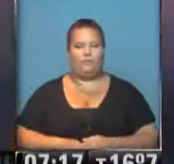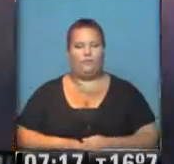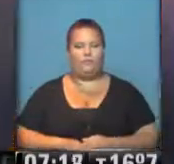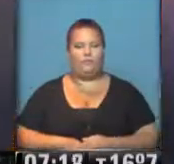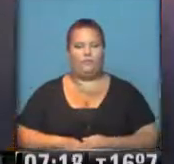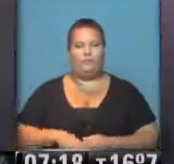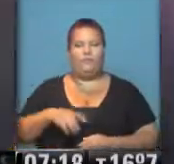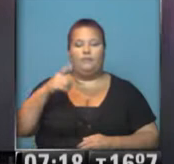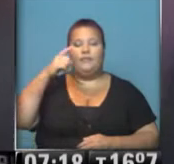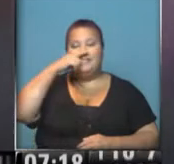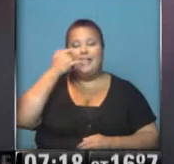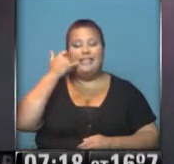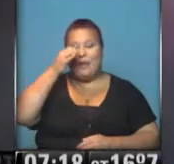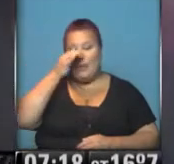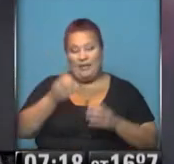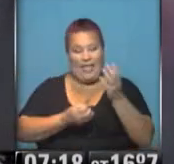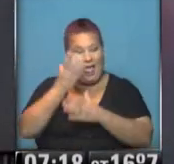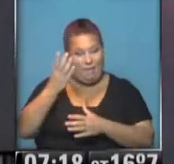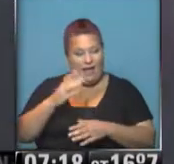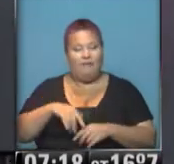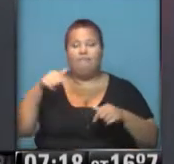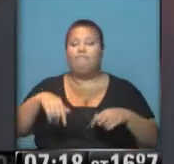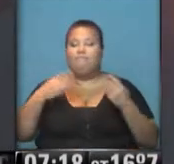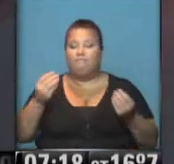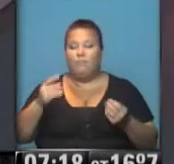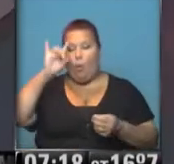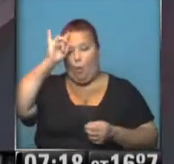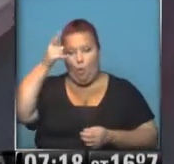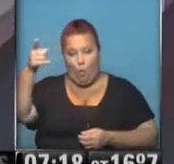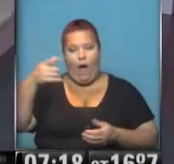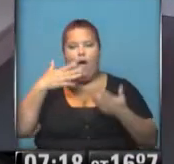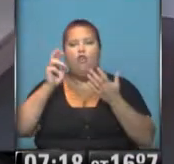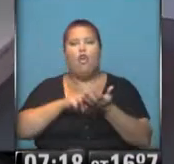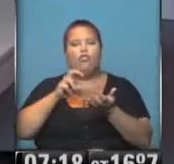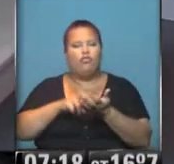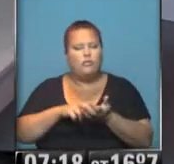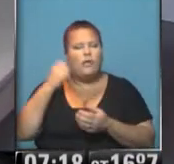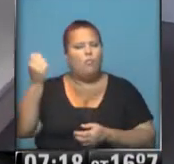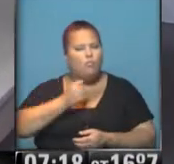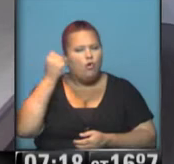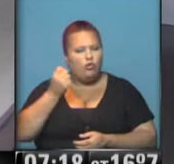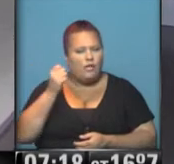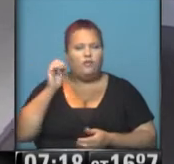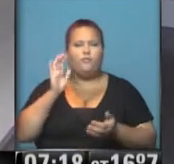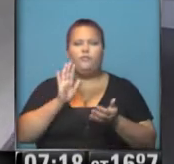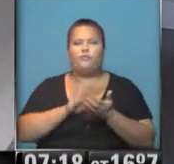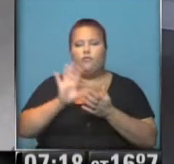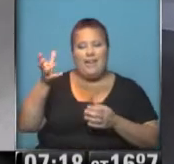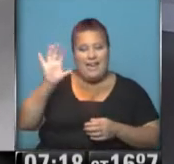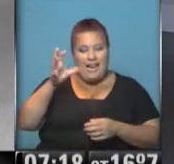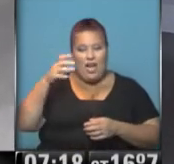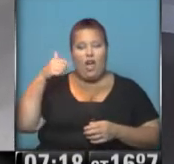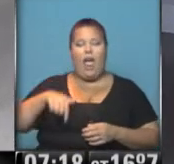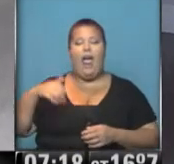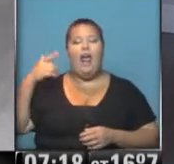18 minutos pasaron de las 7 de la mañana. Tenemos que ubicarnos en Uruguay para hablar de una noticia muy importante a nivel regional. El